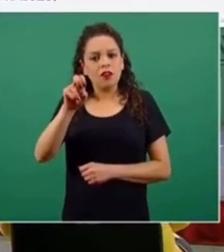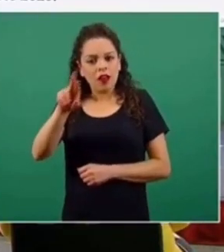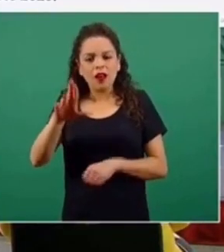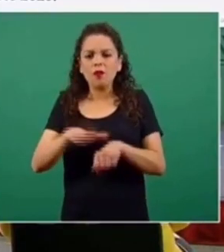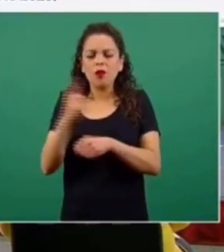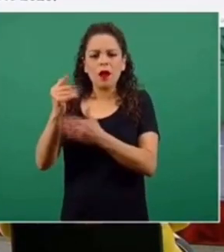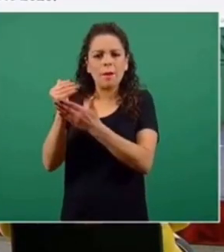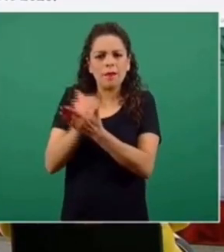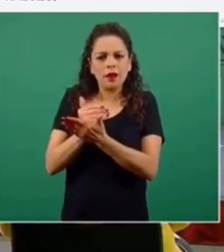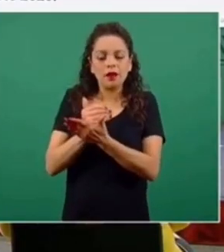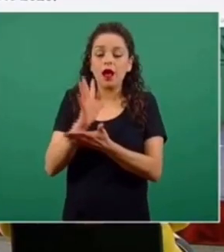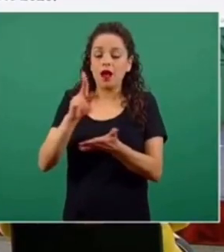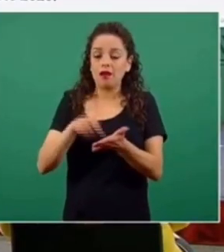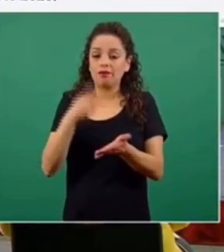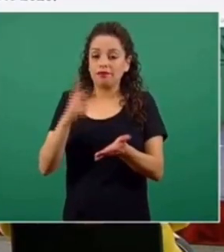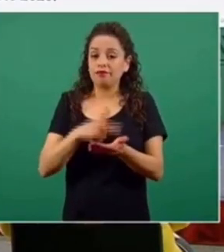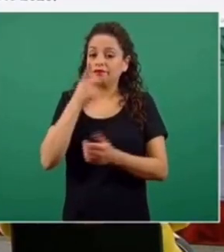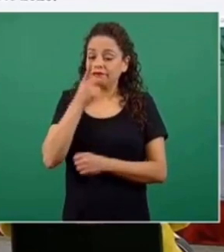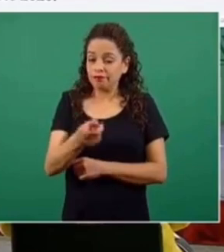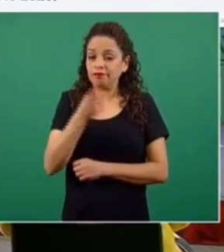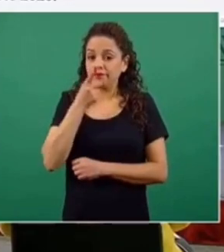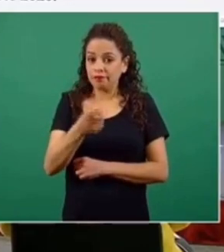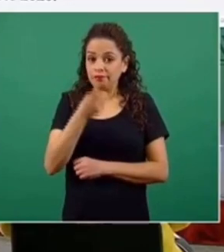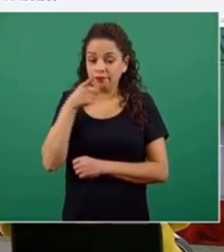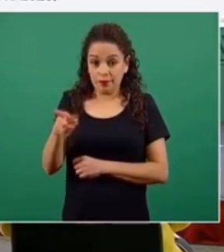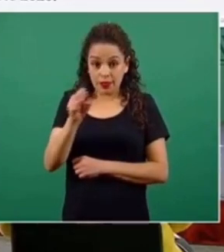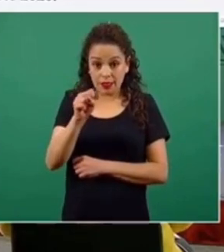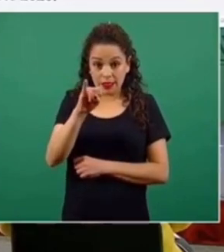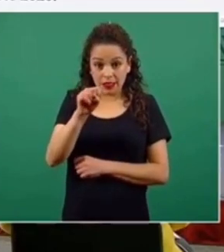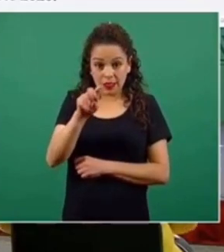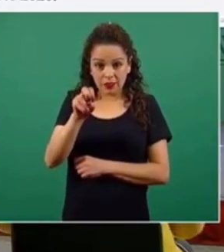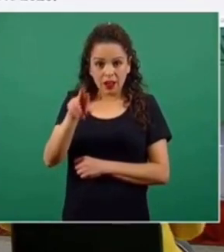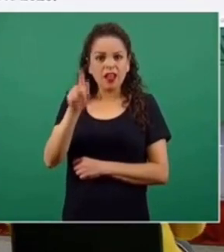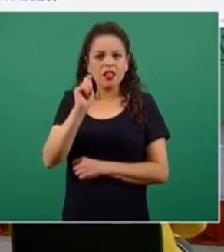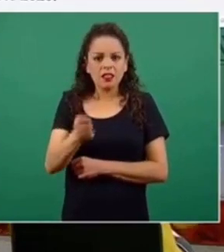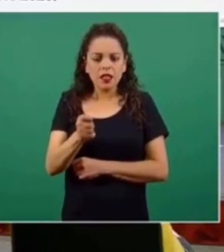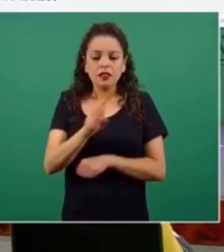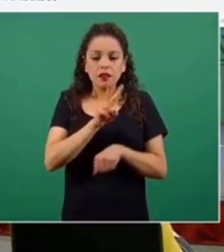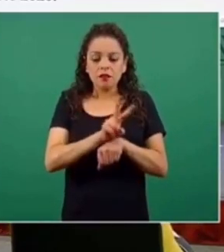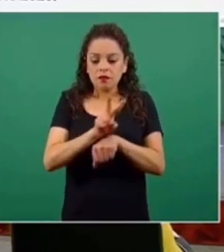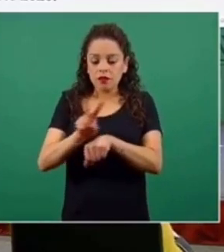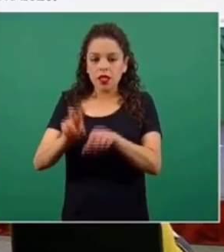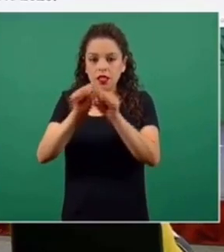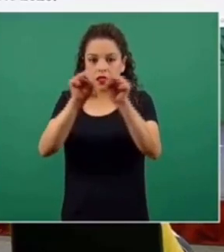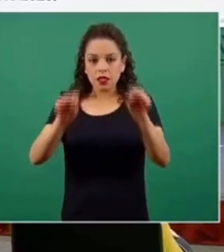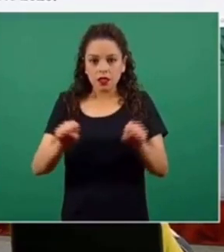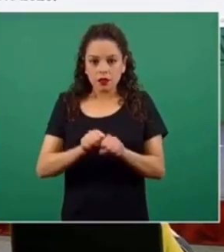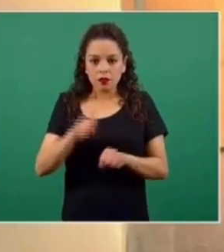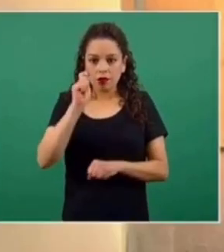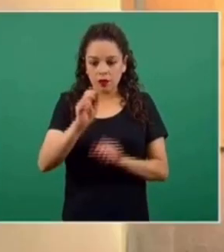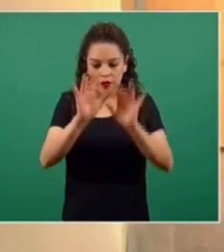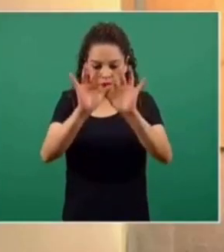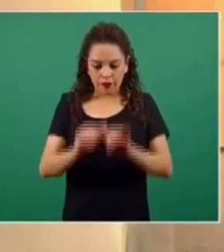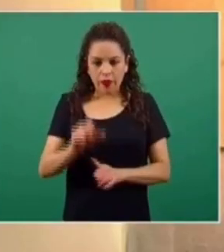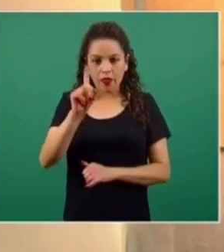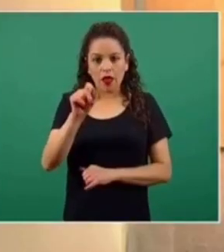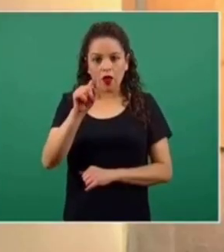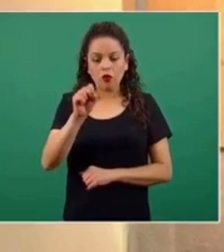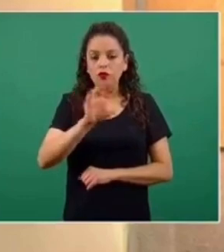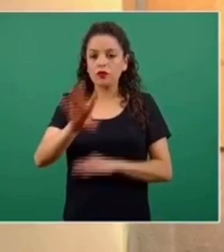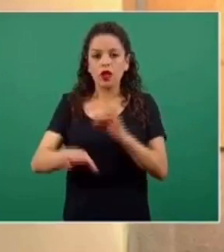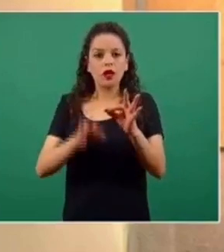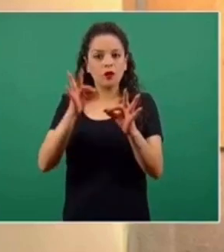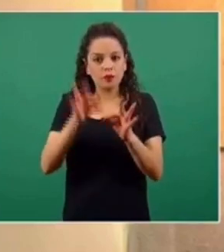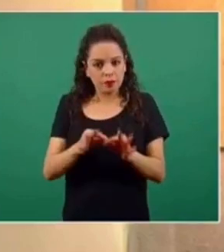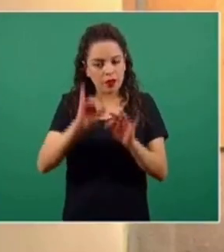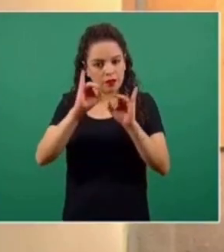muchas veces. El CISBER es un sistema de vigilancia de lo que está tomando son los datos confirmados, hay un grupo de